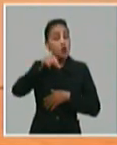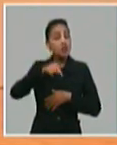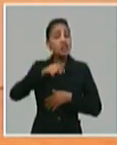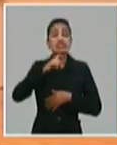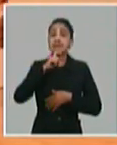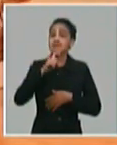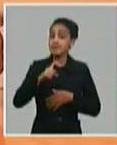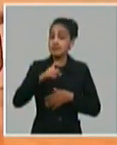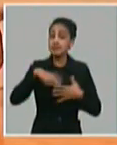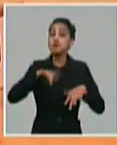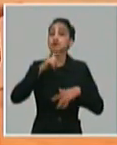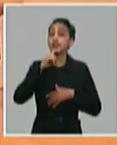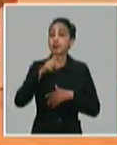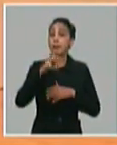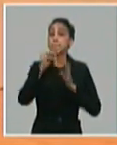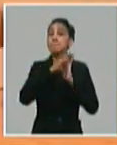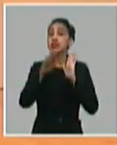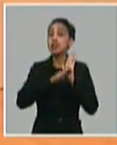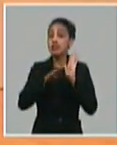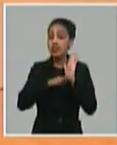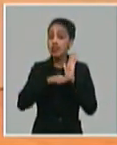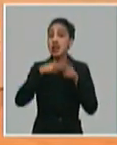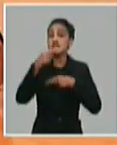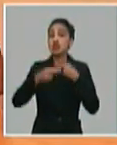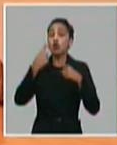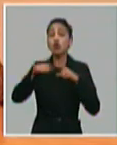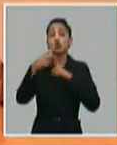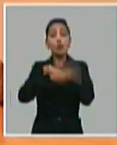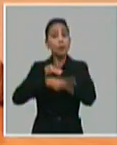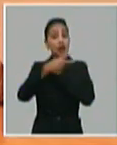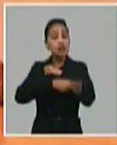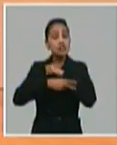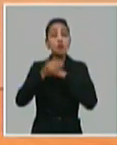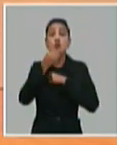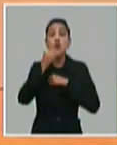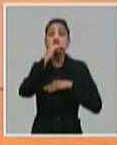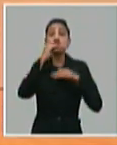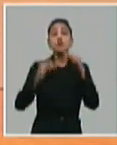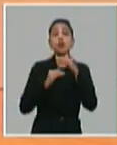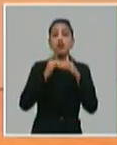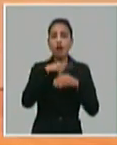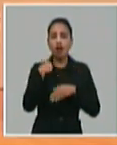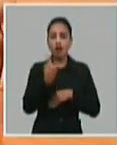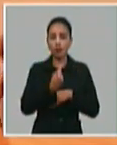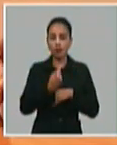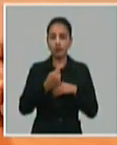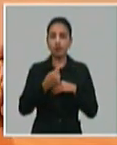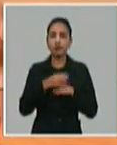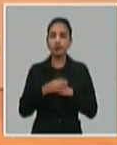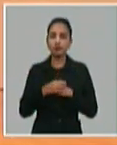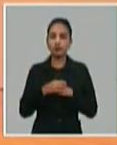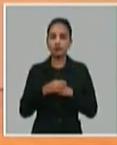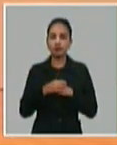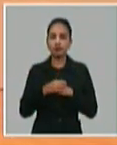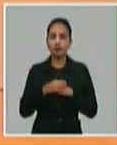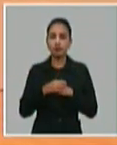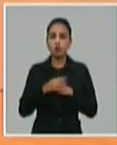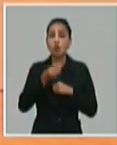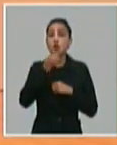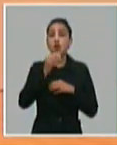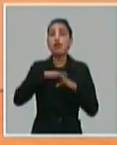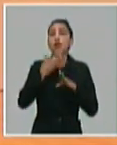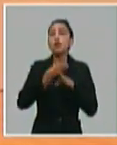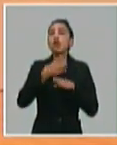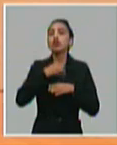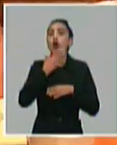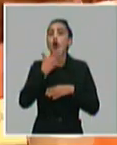Las medidas tomadas en otros países pueden ser incluso superiores a las nuestras. Pero además, puede que incluso no tengan después cómo